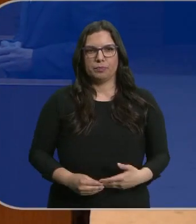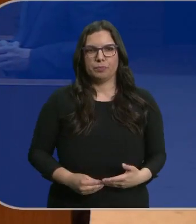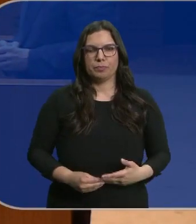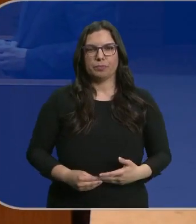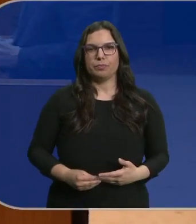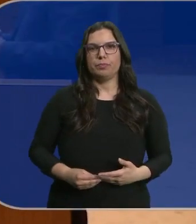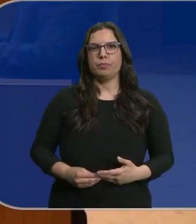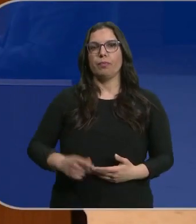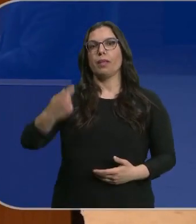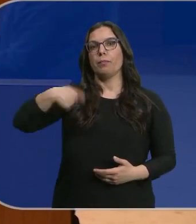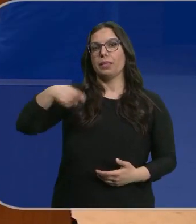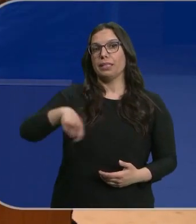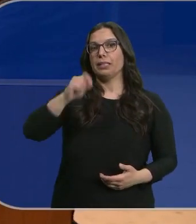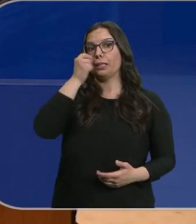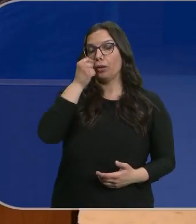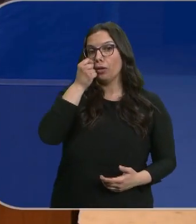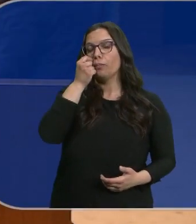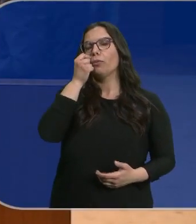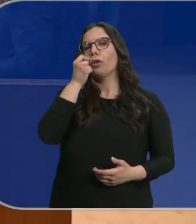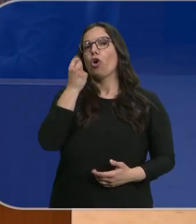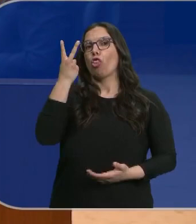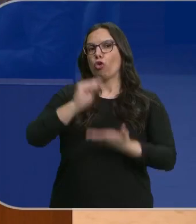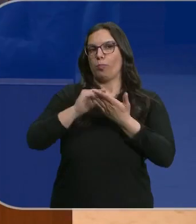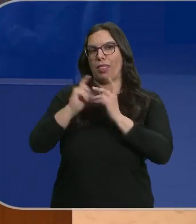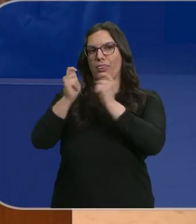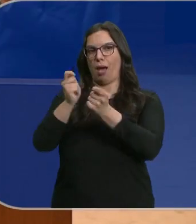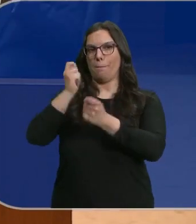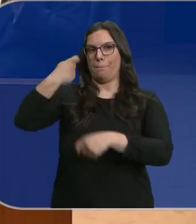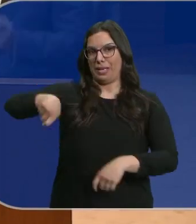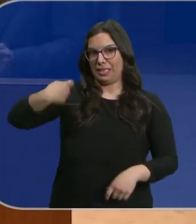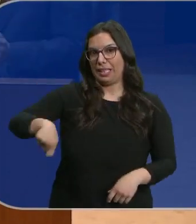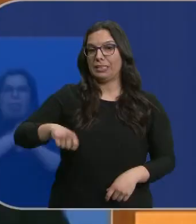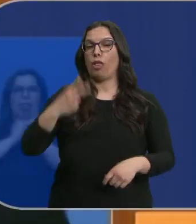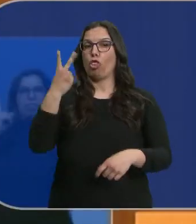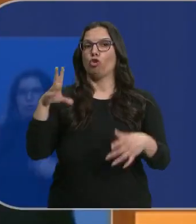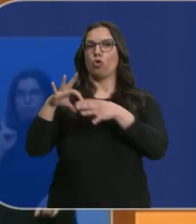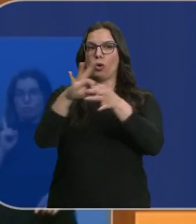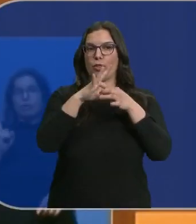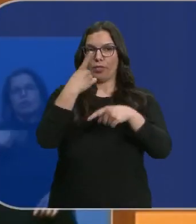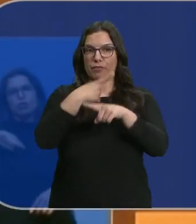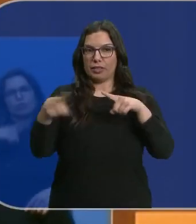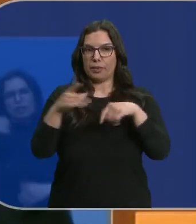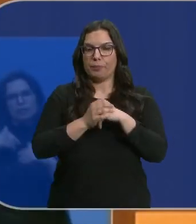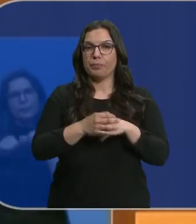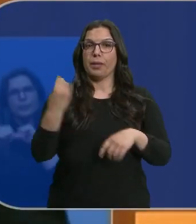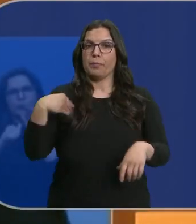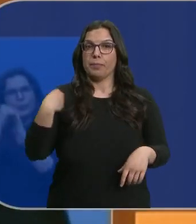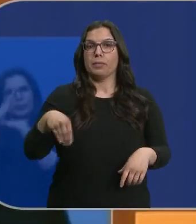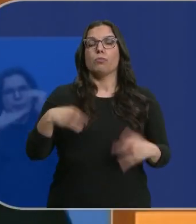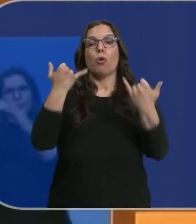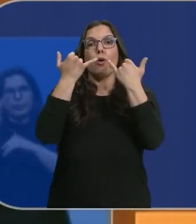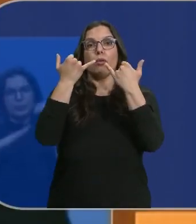Segunda investidura, segundo gobierno de coalición y consciente de los recelos una petición a la Cámara. Ser valorado por los